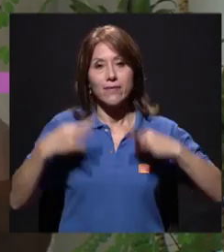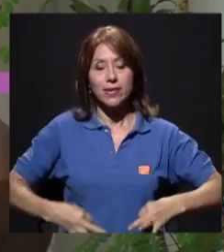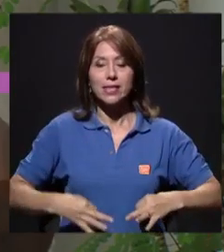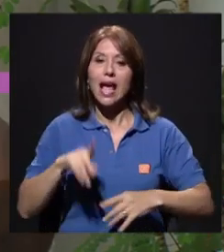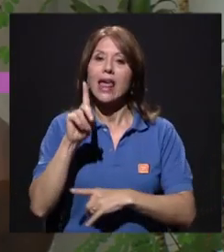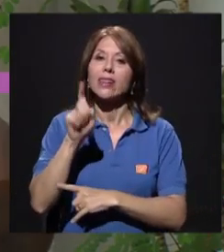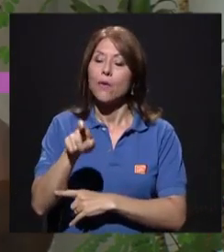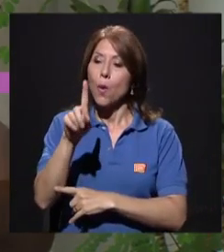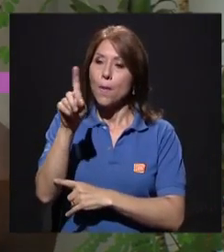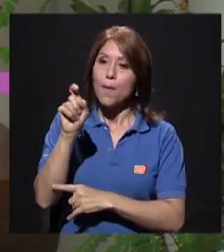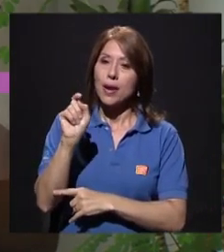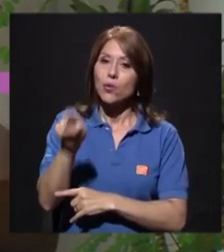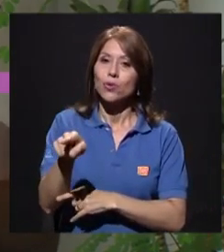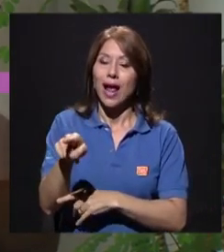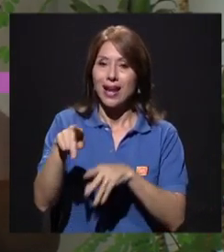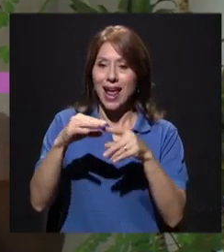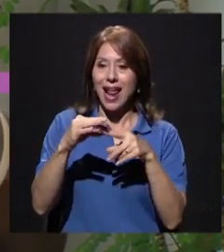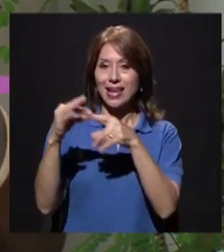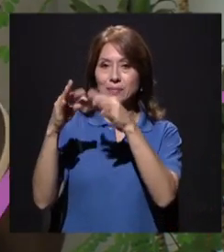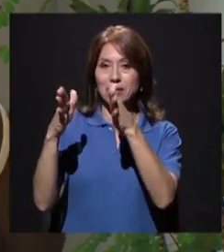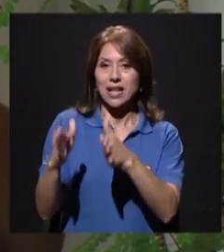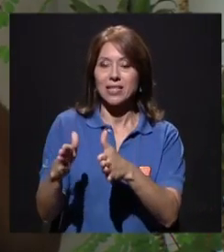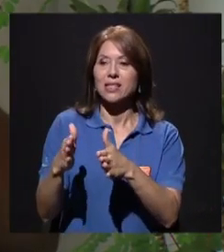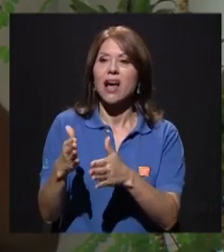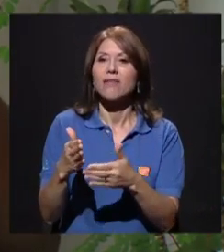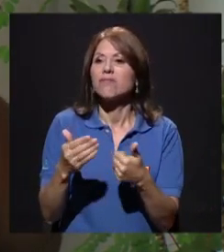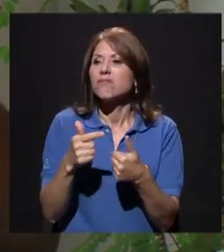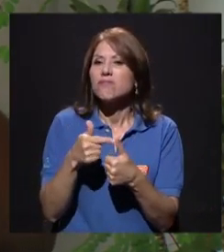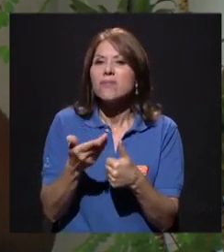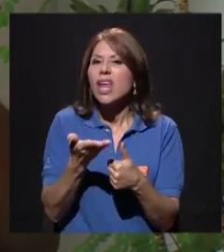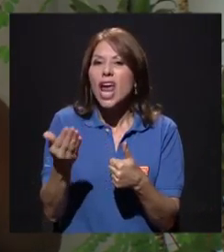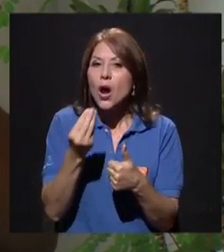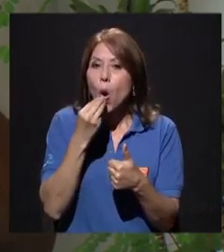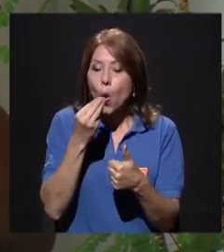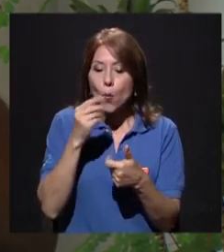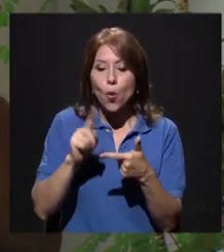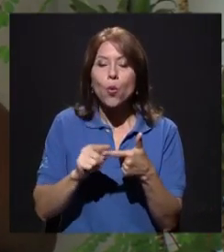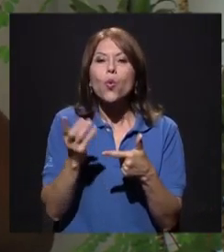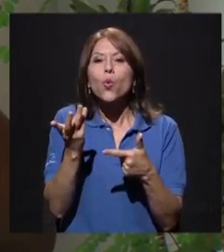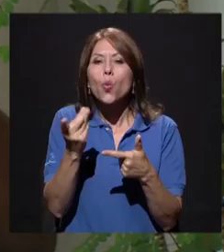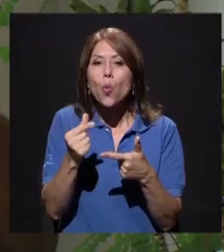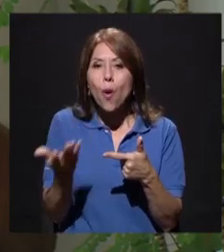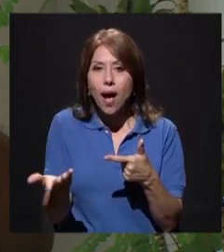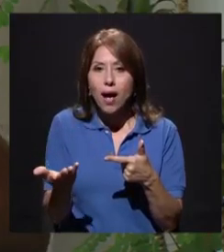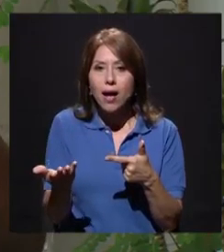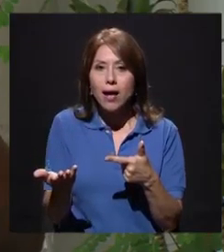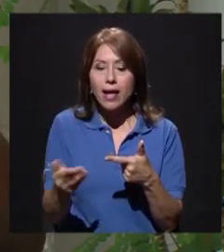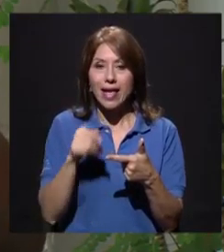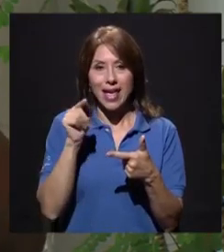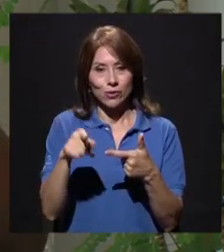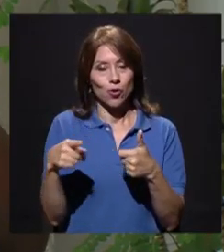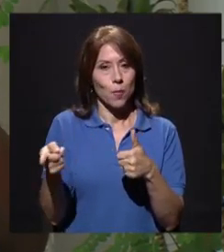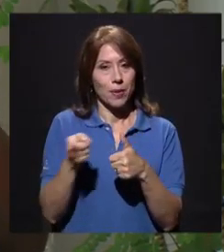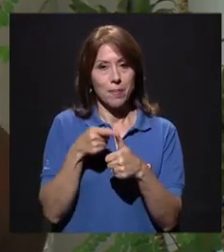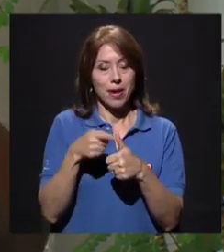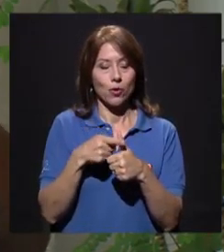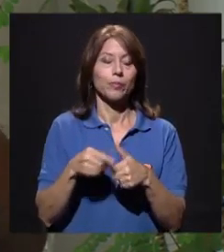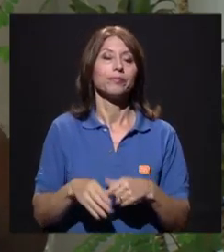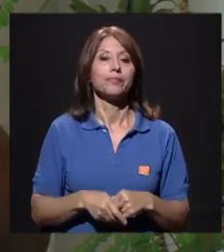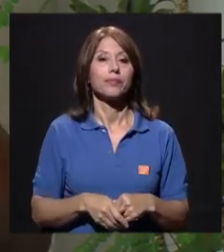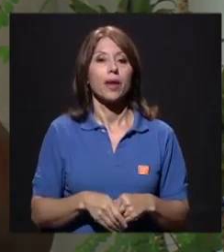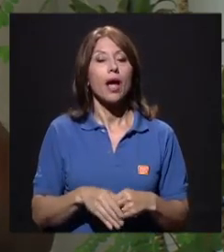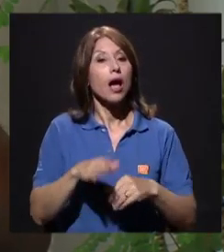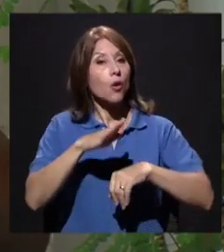la nutricionista, ¿qué como, qué cantidad? Entonces ahí vamos por ese primer principio, ¿verdad? La